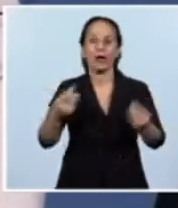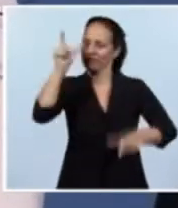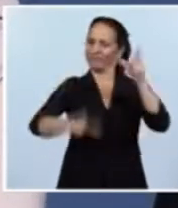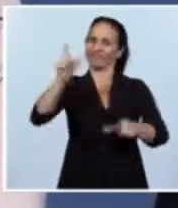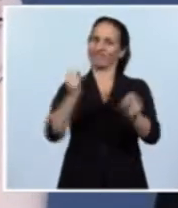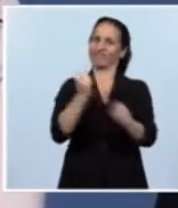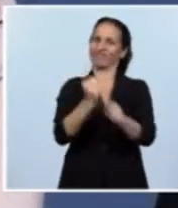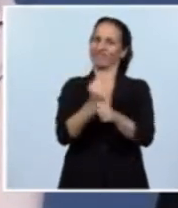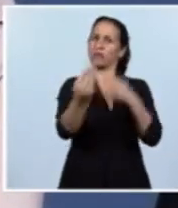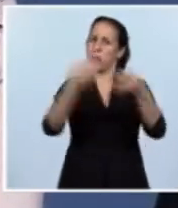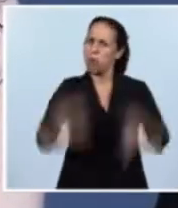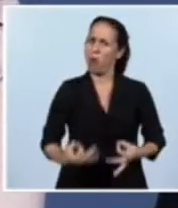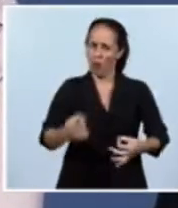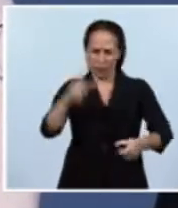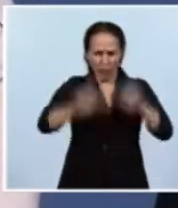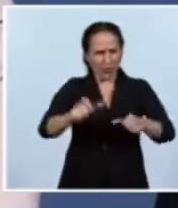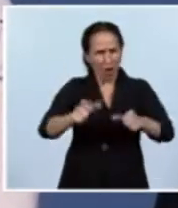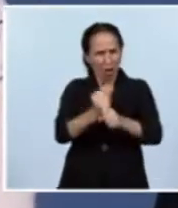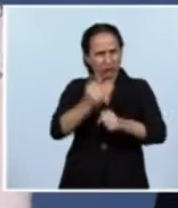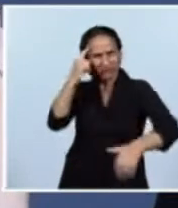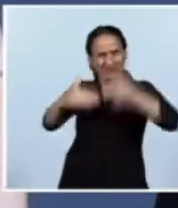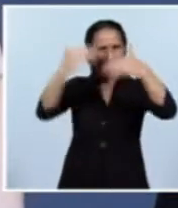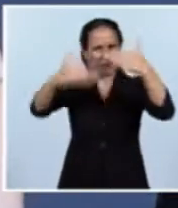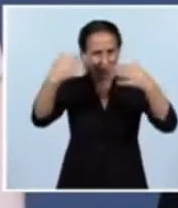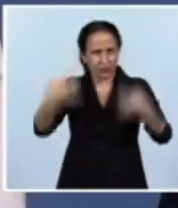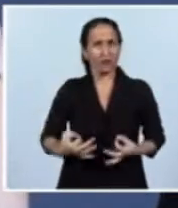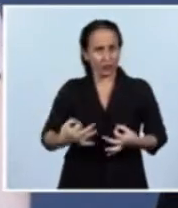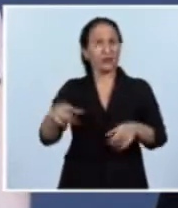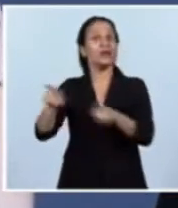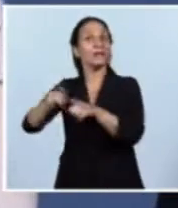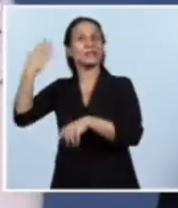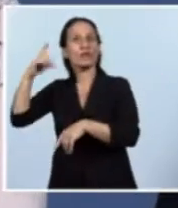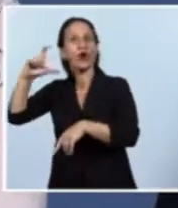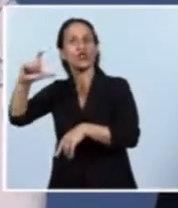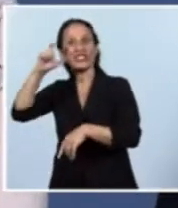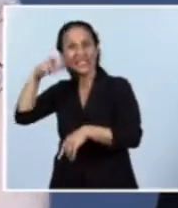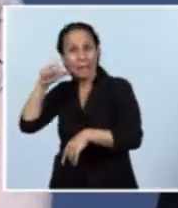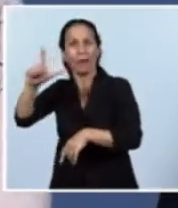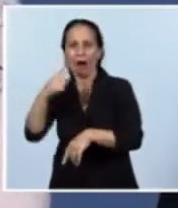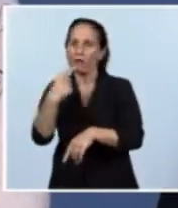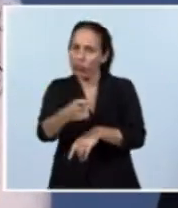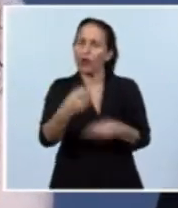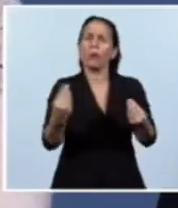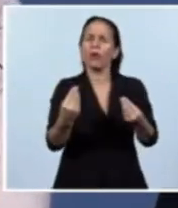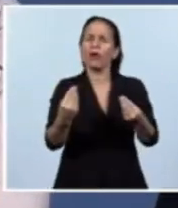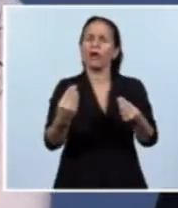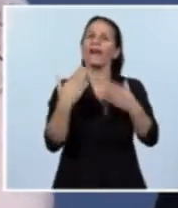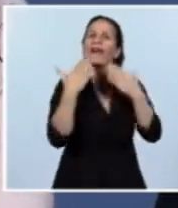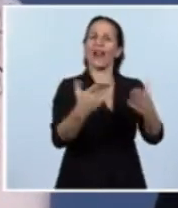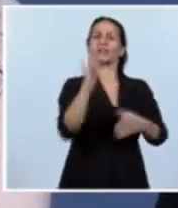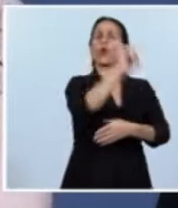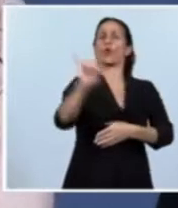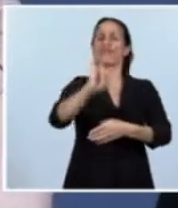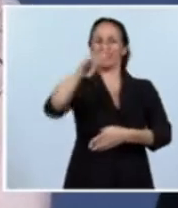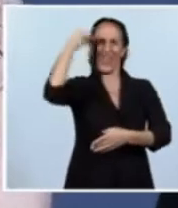y la alta capacitación que ha dicho la Cepal es gracias a la cantidad de universidades nacionales